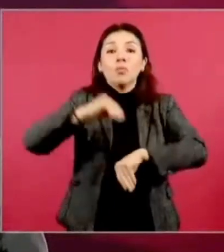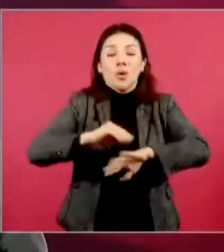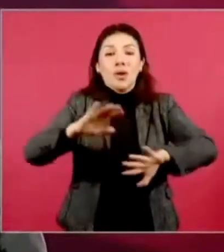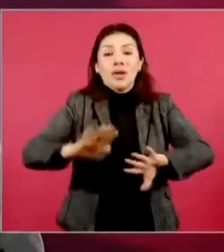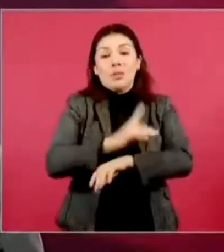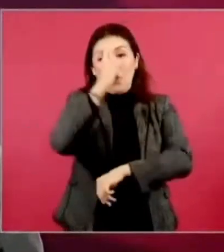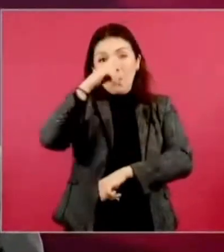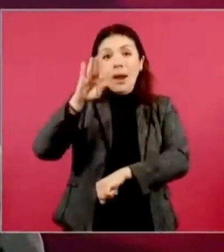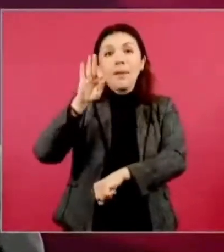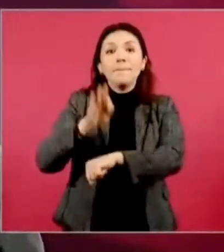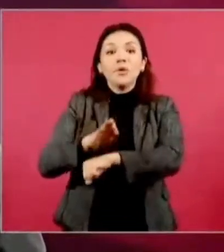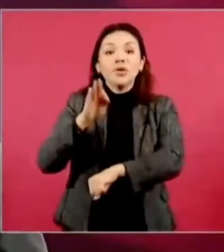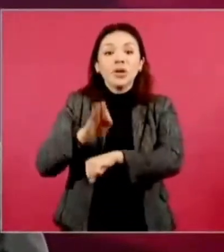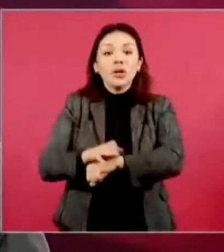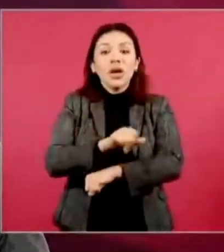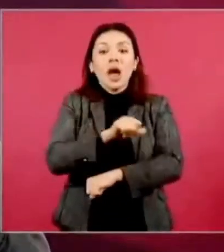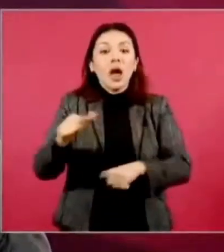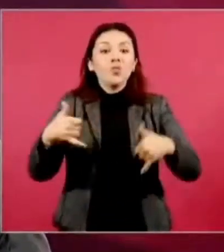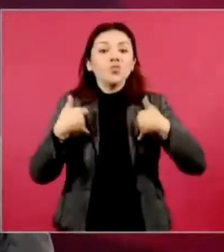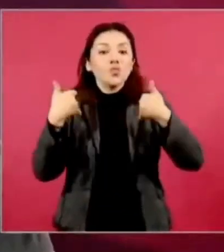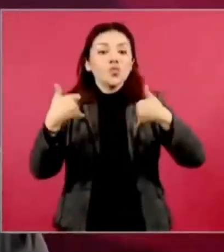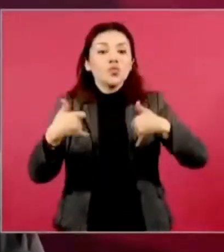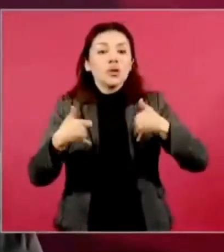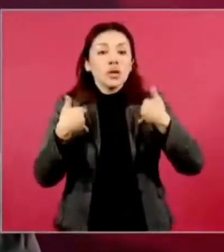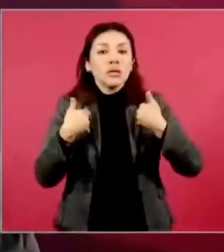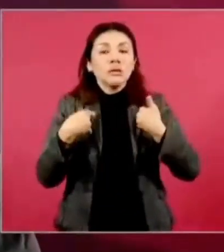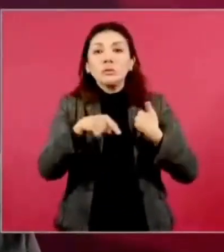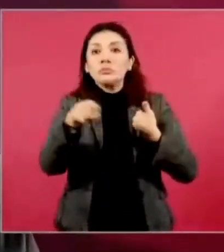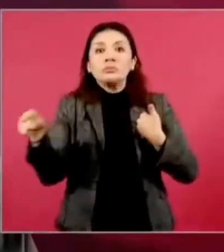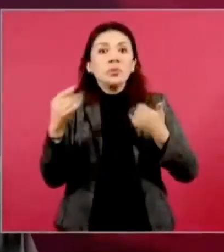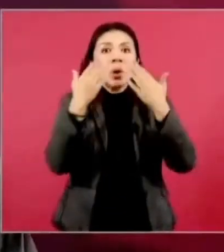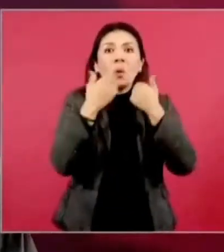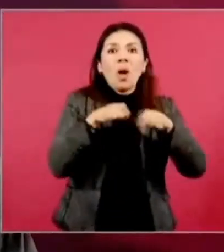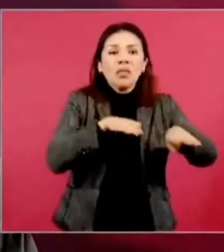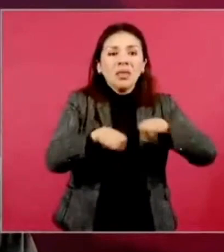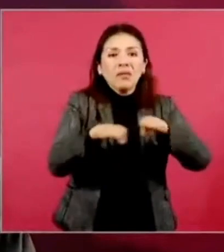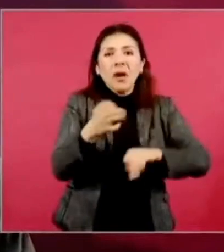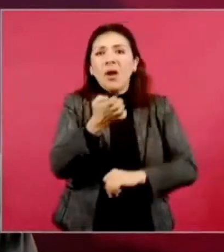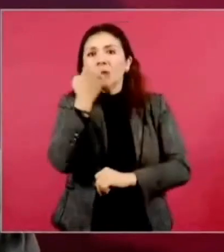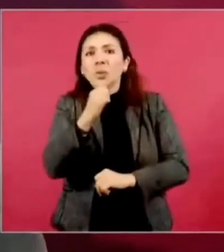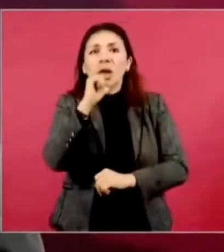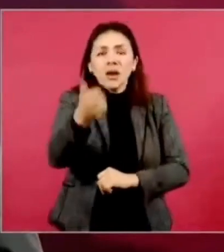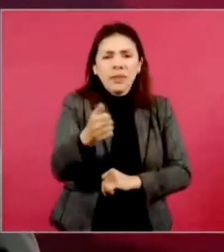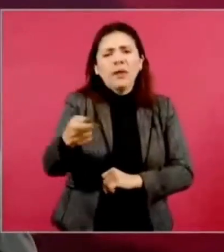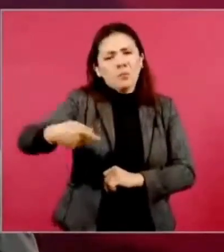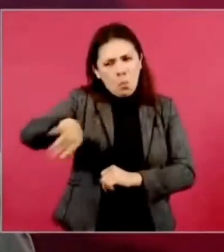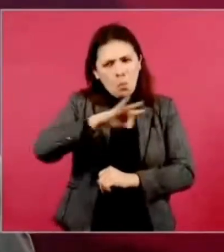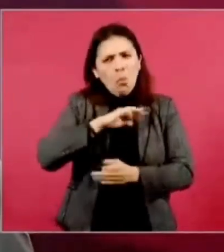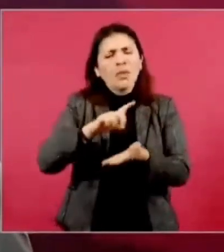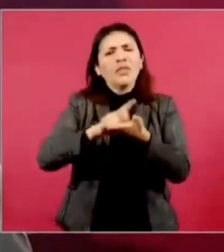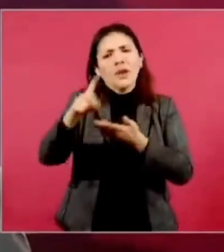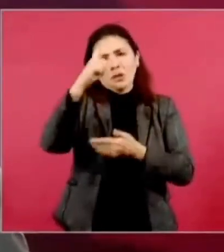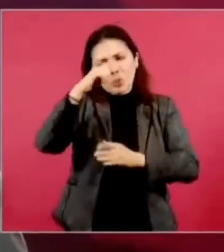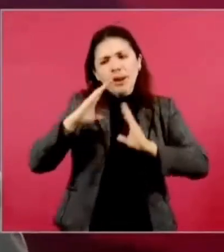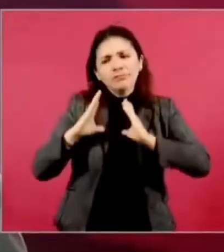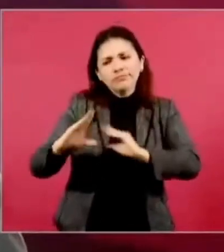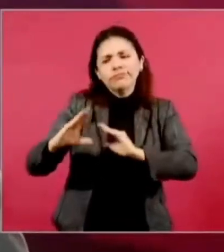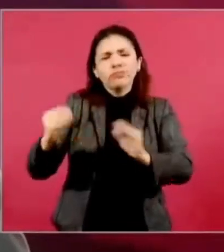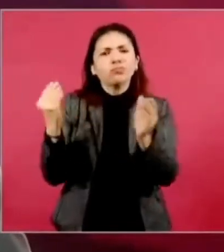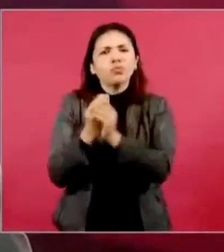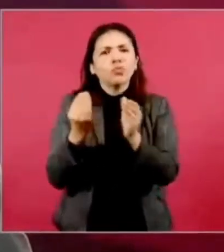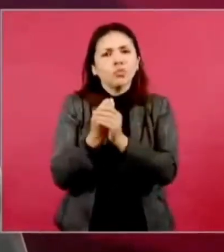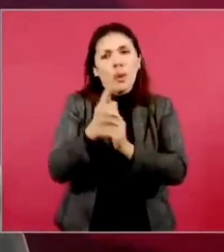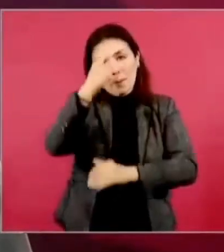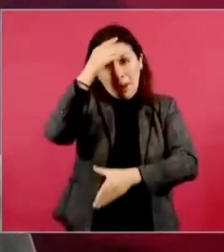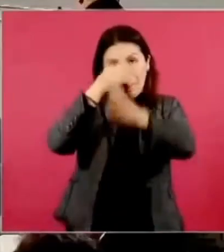para proteger a los jóvenes que no estudian y no trabajan y tengan derecho a una capacitación. Para eso